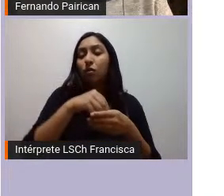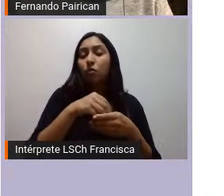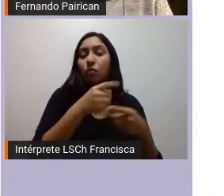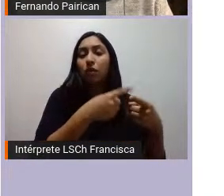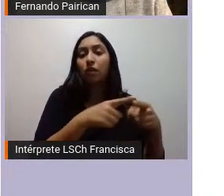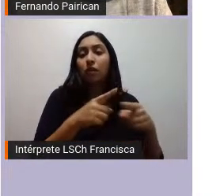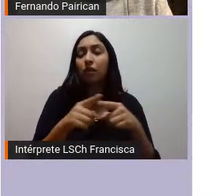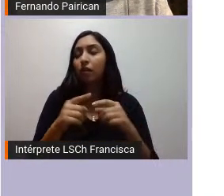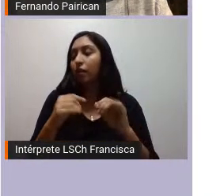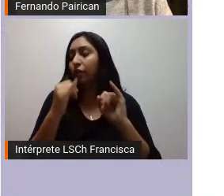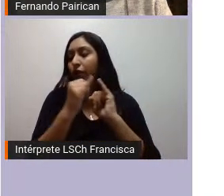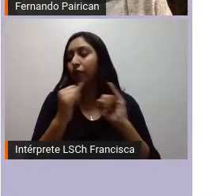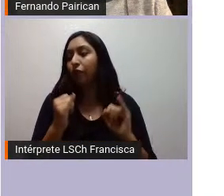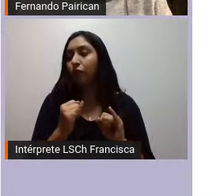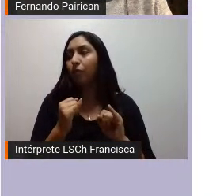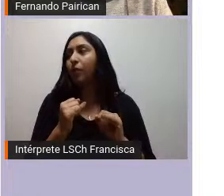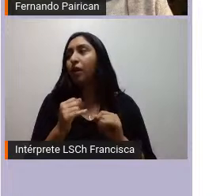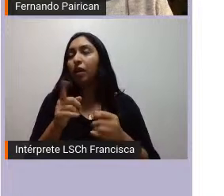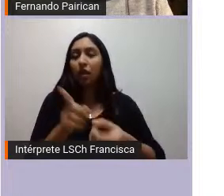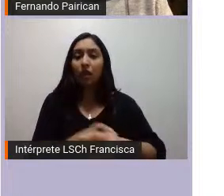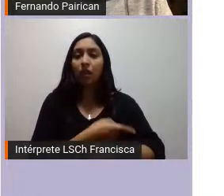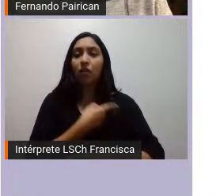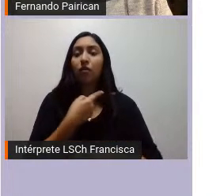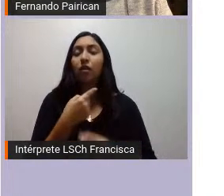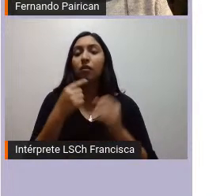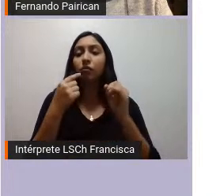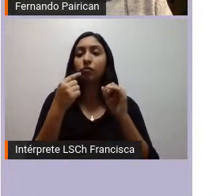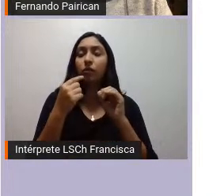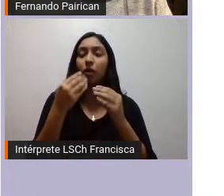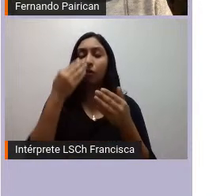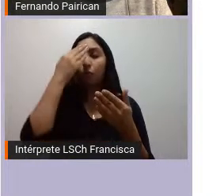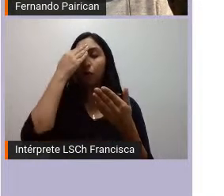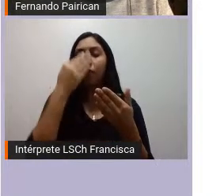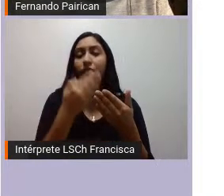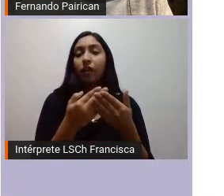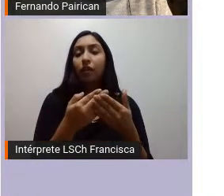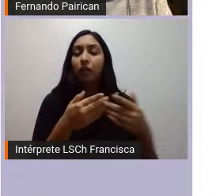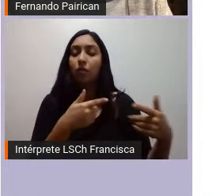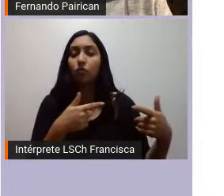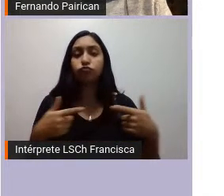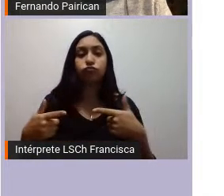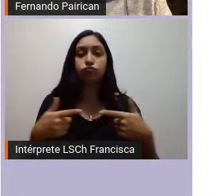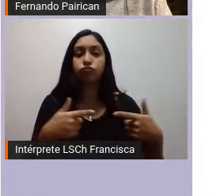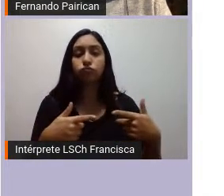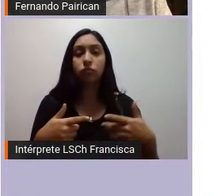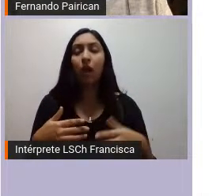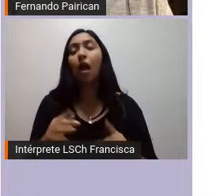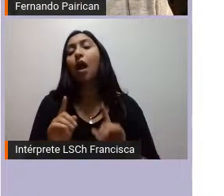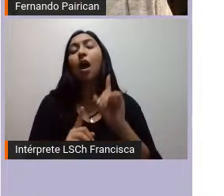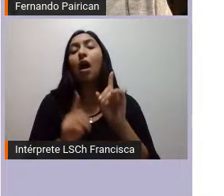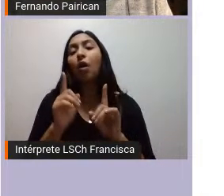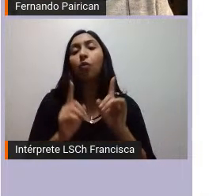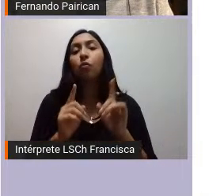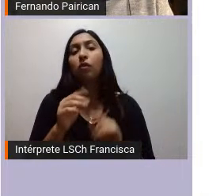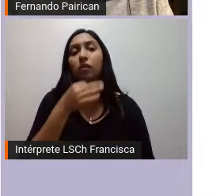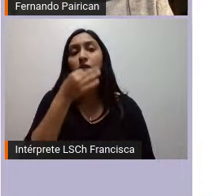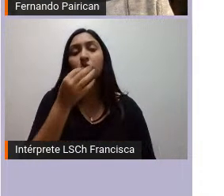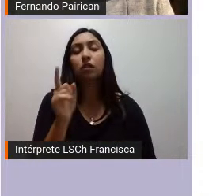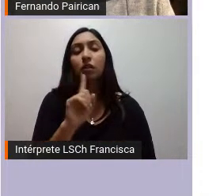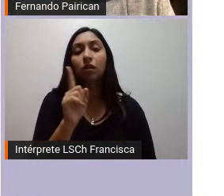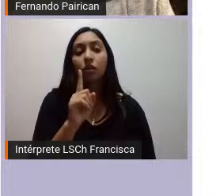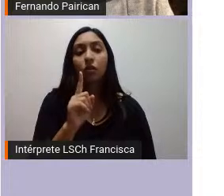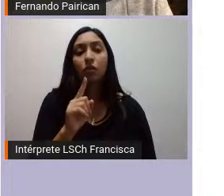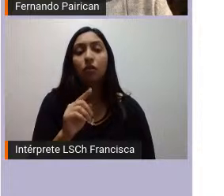formas o a lo largo de esta historia enfrentados la plurinacionalidad surge como una respuesta a la negación de la diversidad y se convierte en una